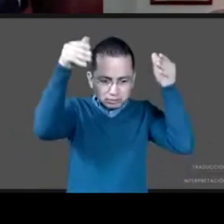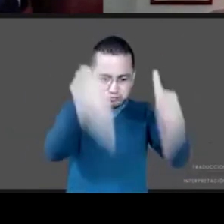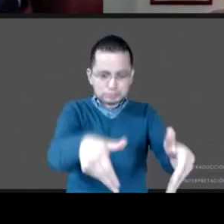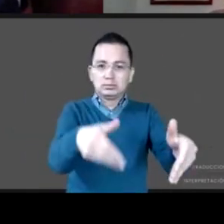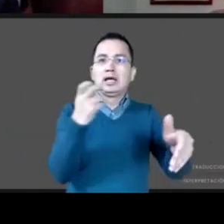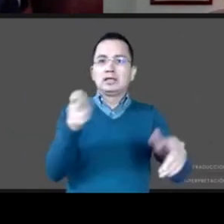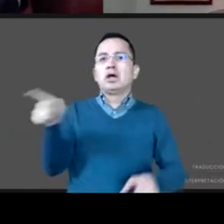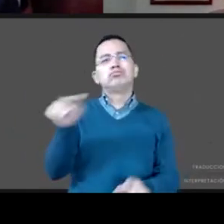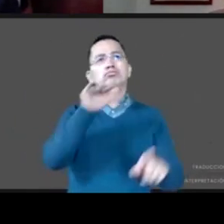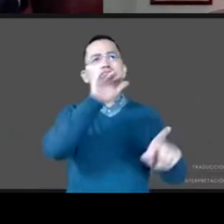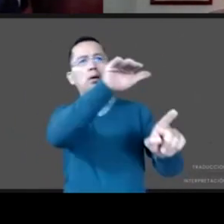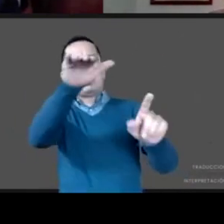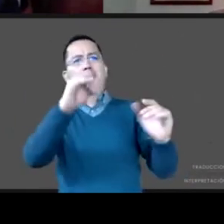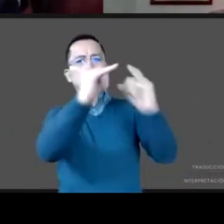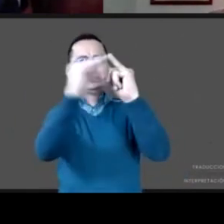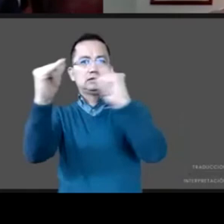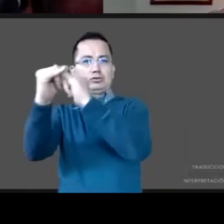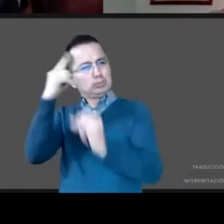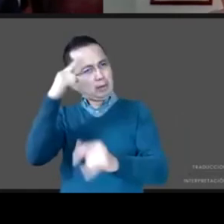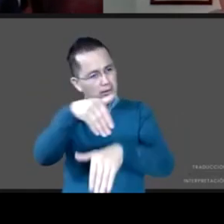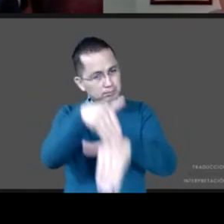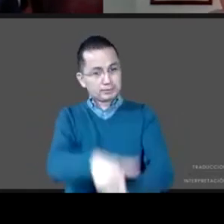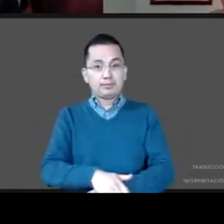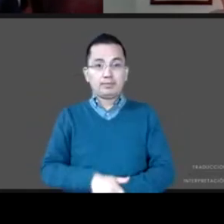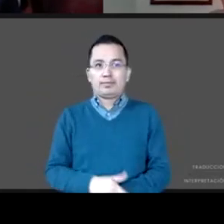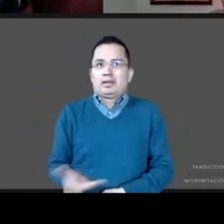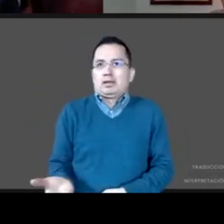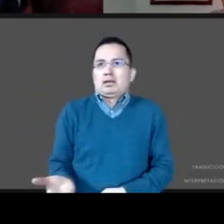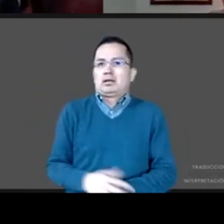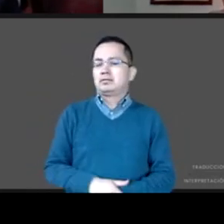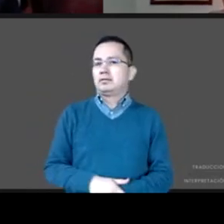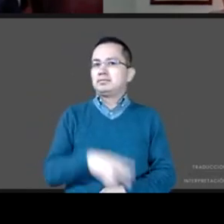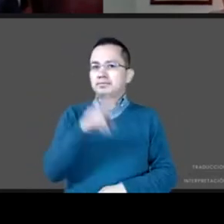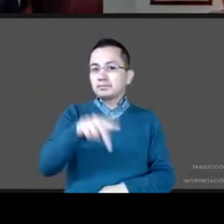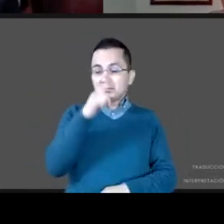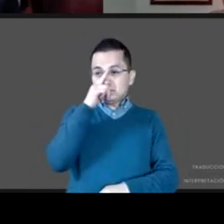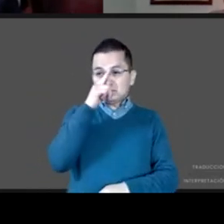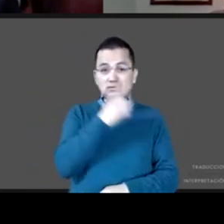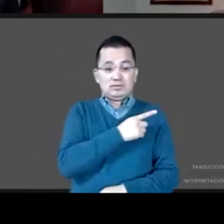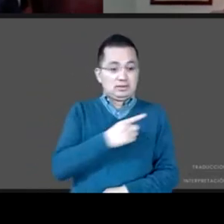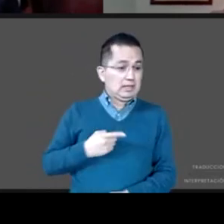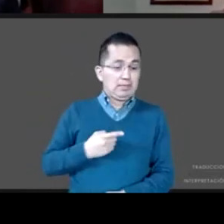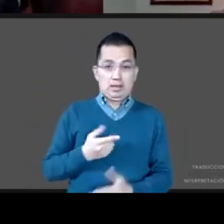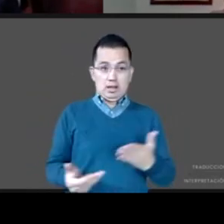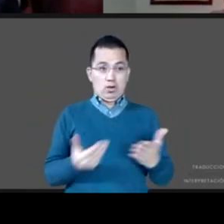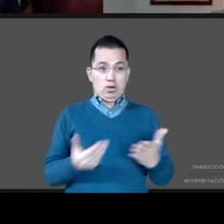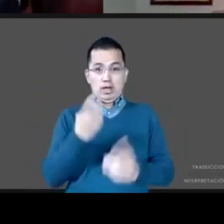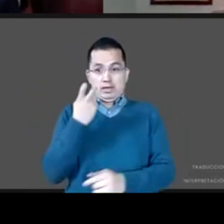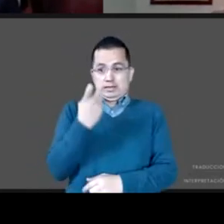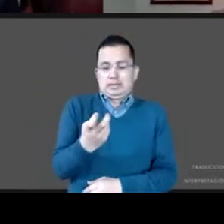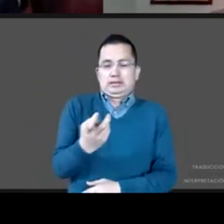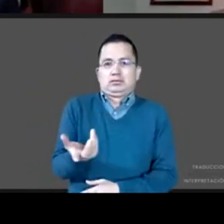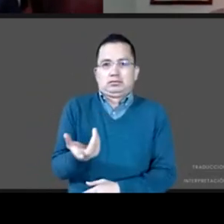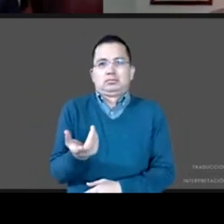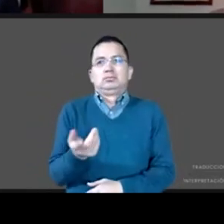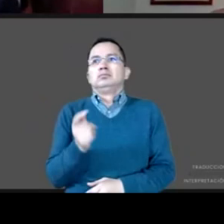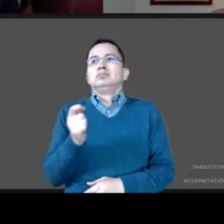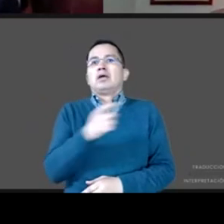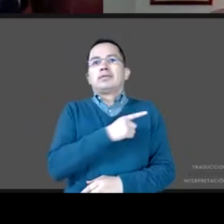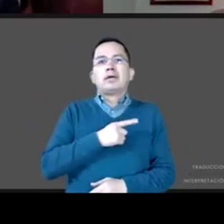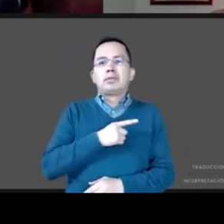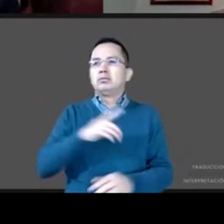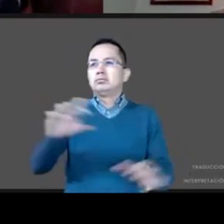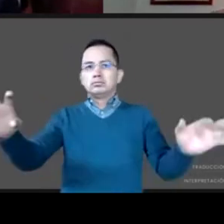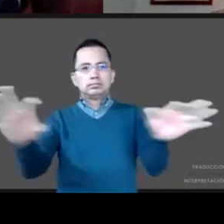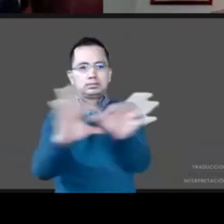y lo que se requiere es, probablemente, que dé cuenta que este sistema, esta coordinación que articula, lo que requiere